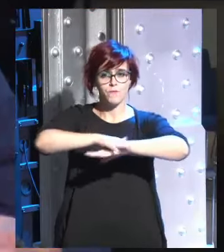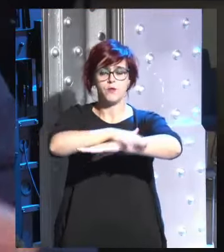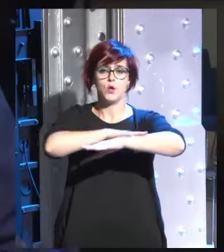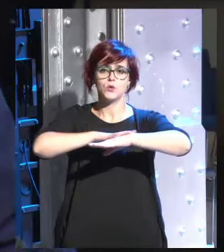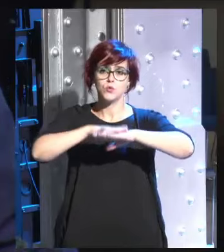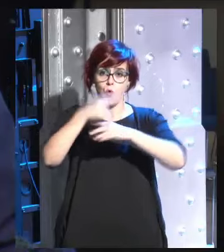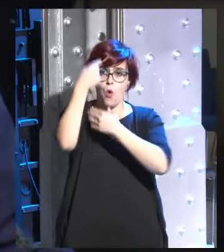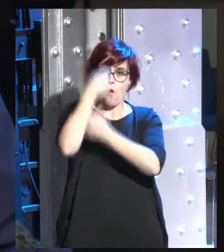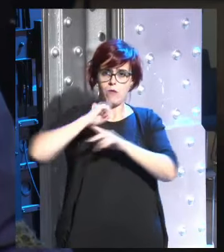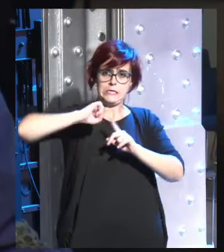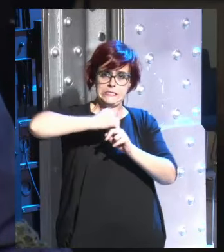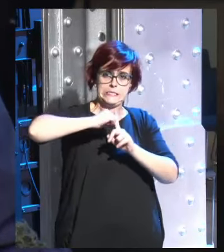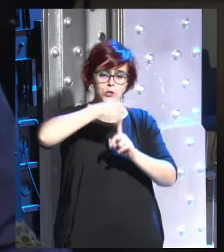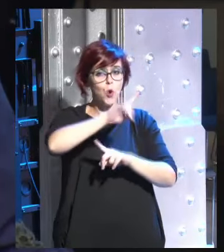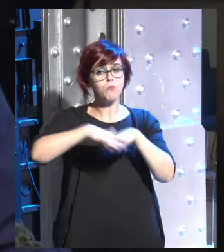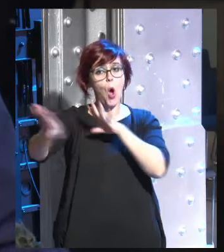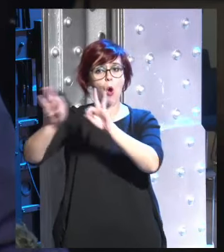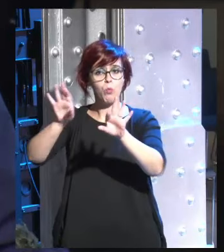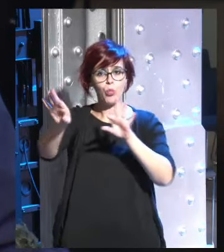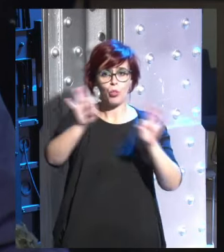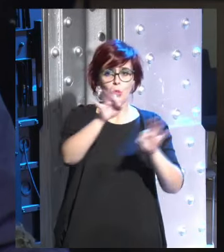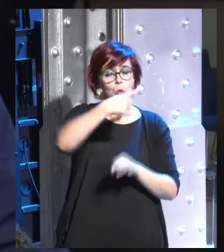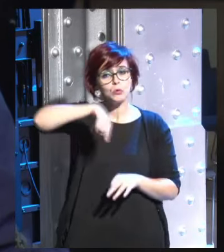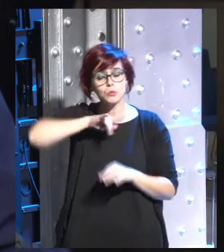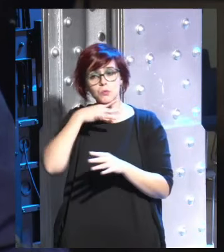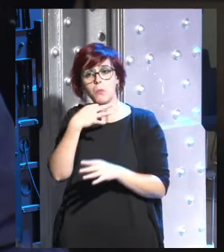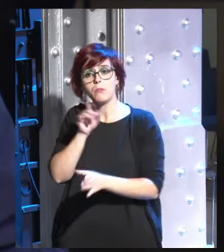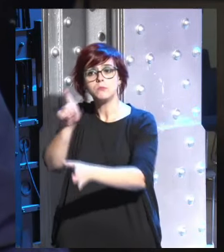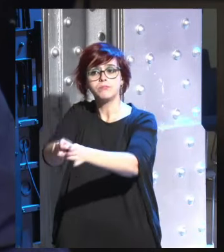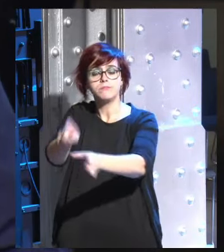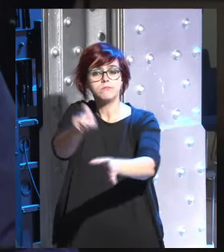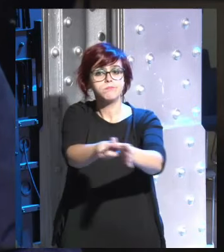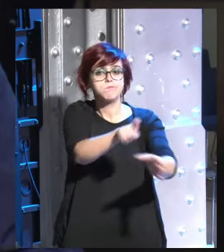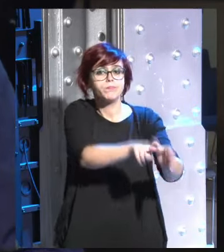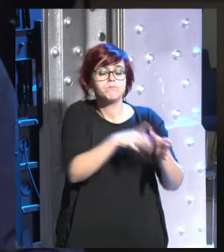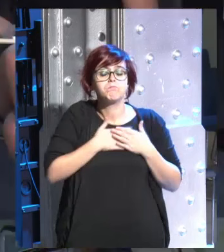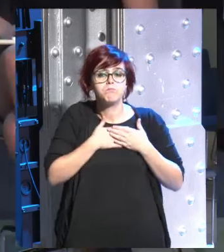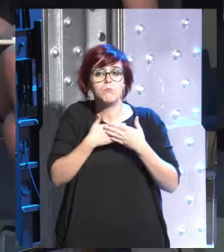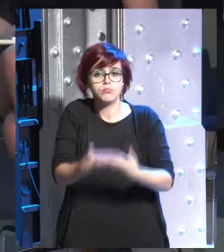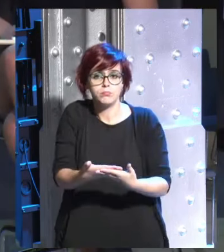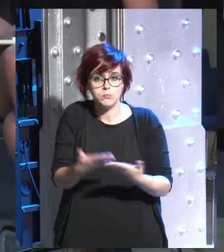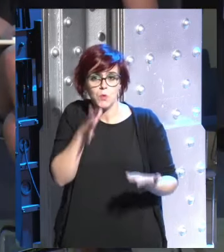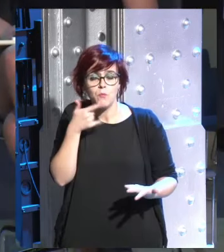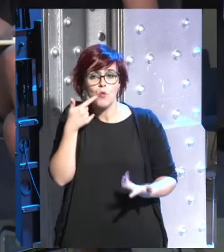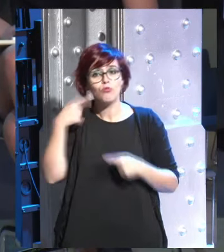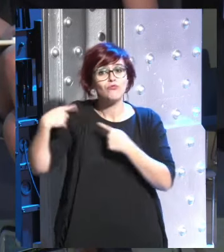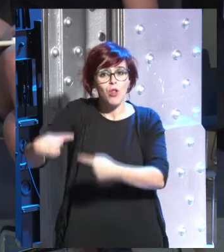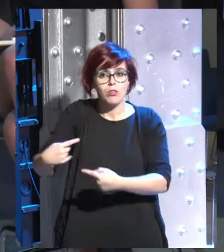cambiemos no son elecciones son opciones que cada uno de nosotros está tomando diariamente